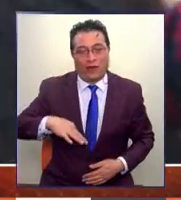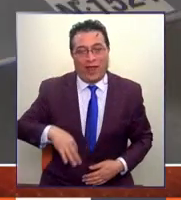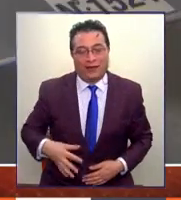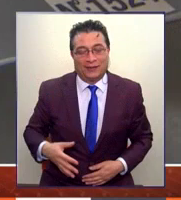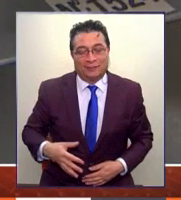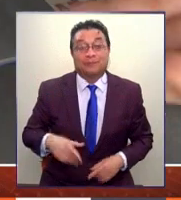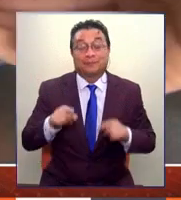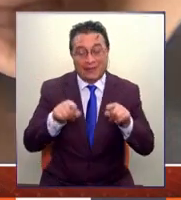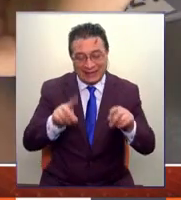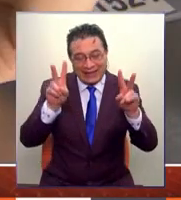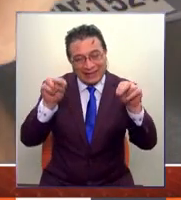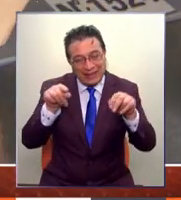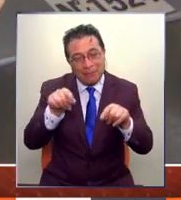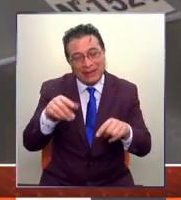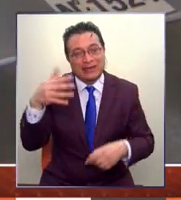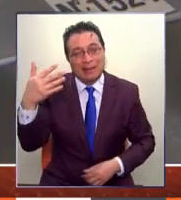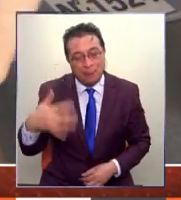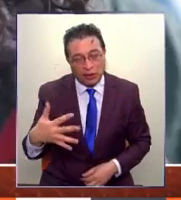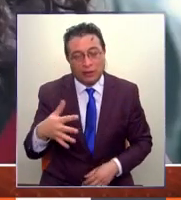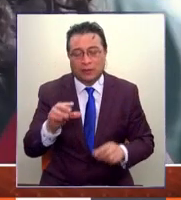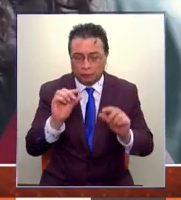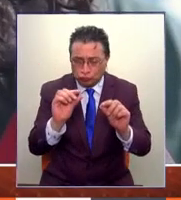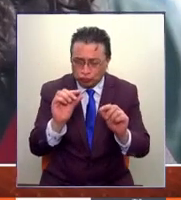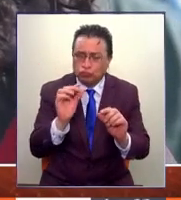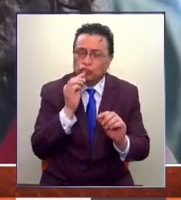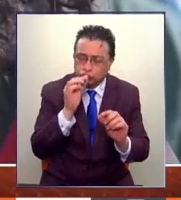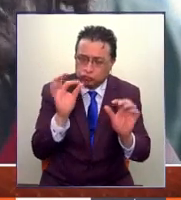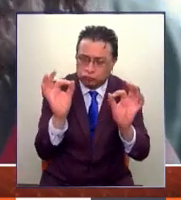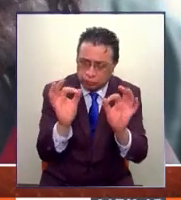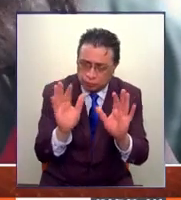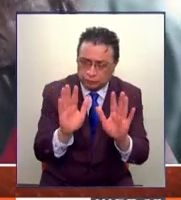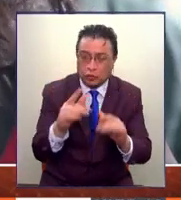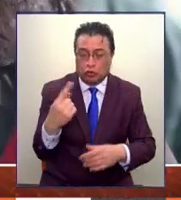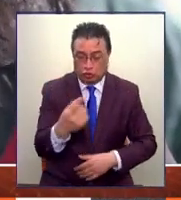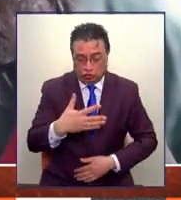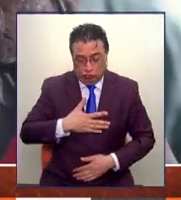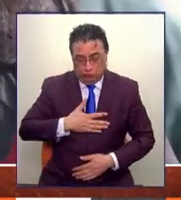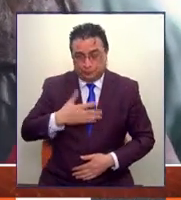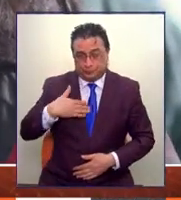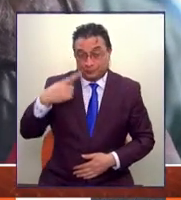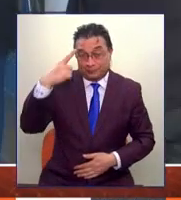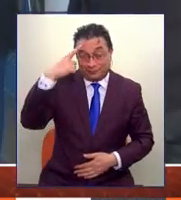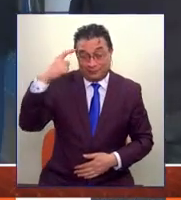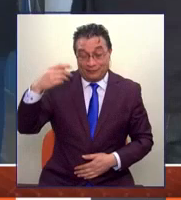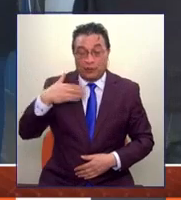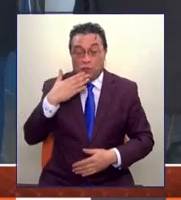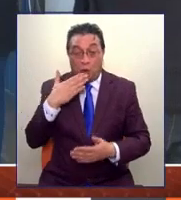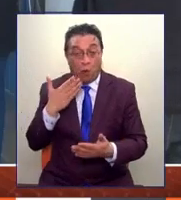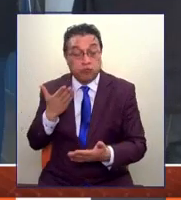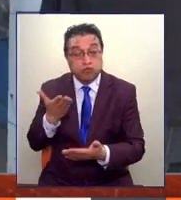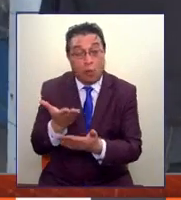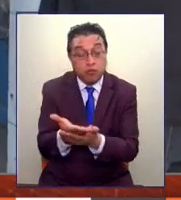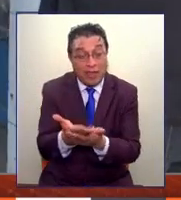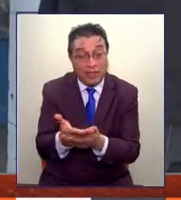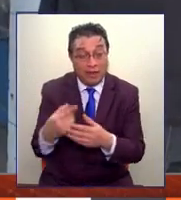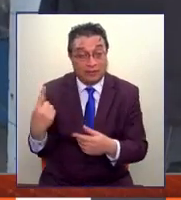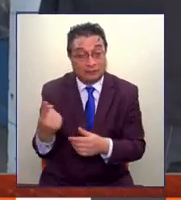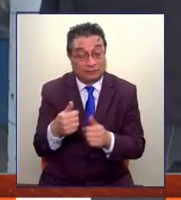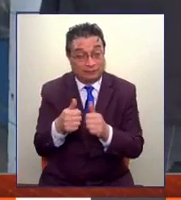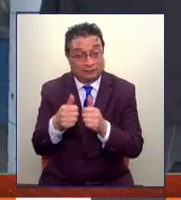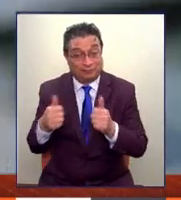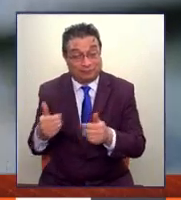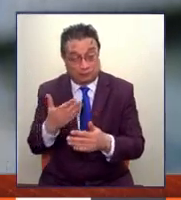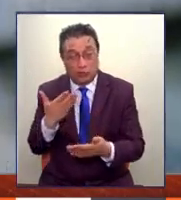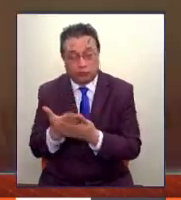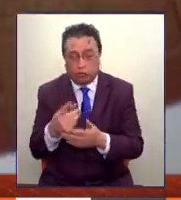ese es el tema de fondo. Y, si me permite, nos parece a nosotros que la propuesta del Ejecutivo, y así lo han reconocido